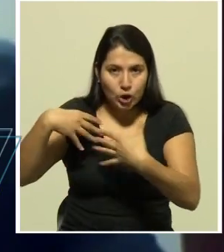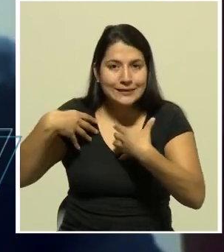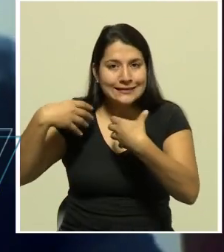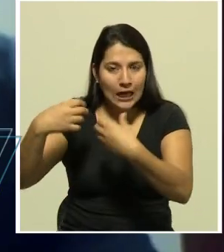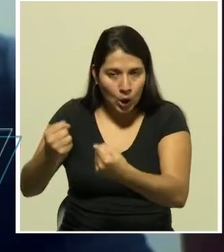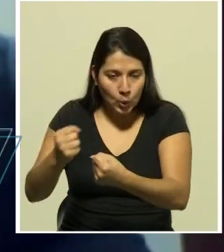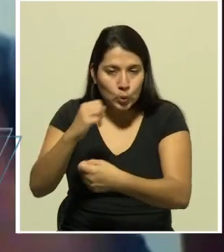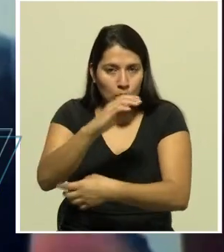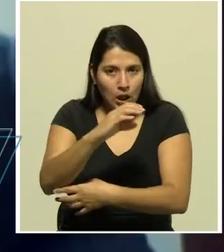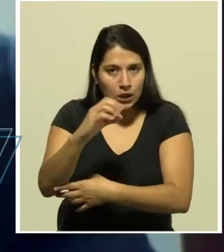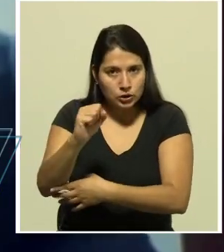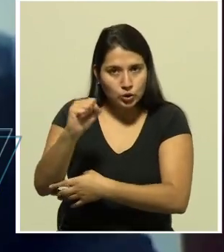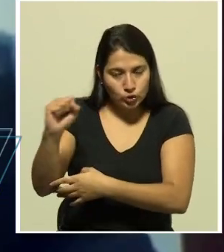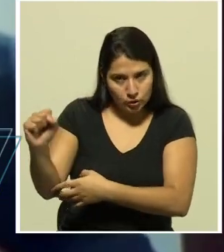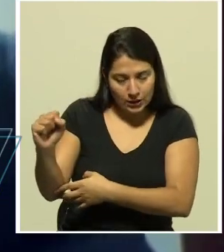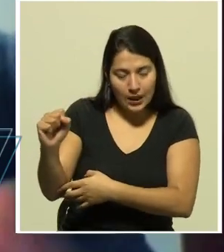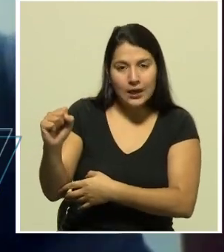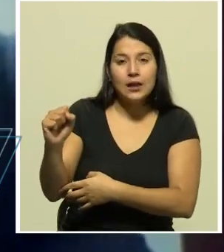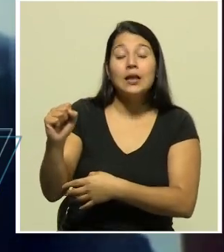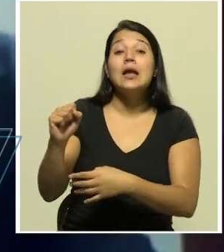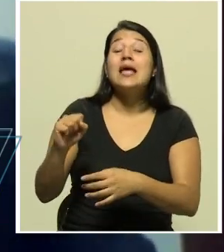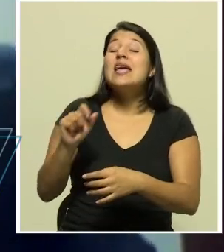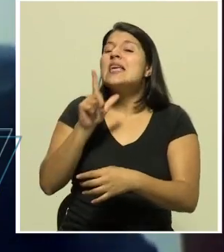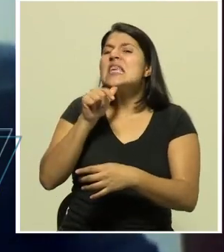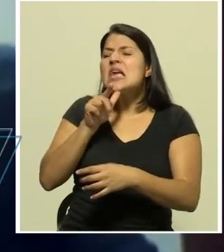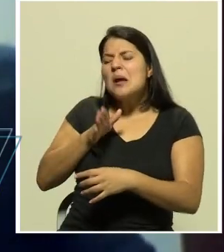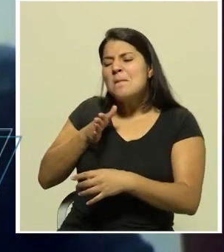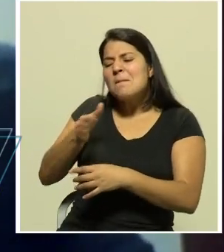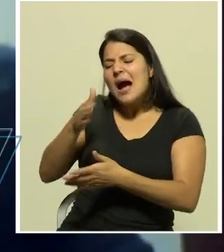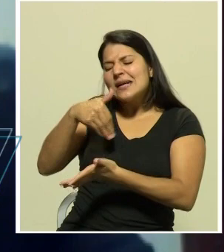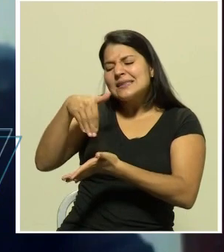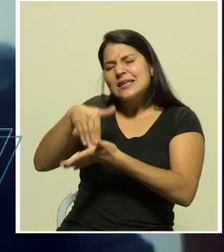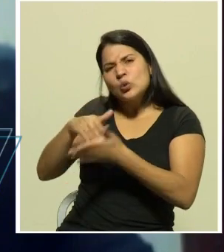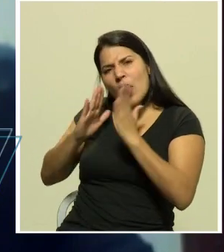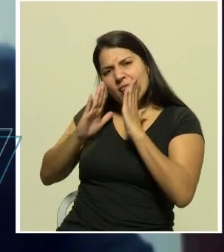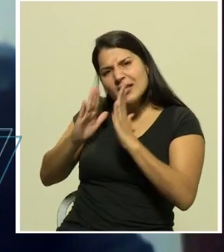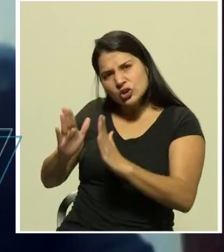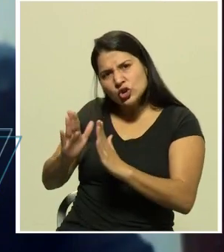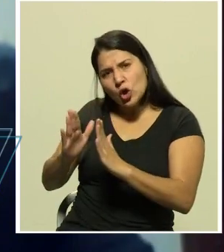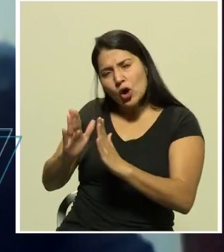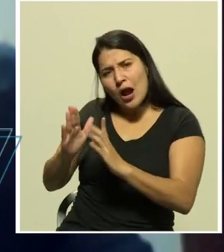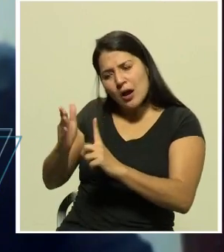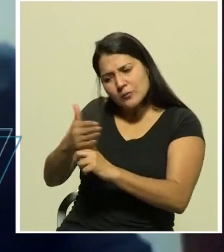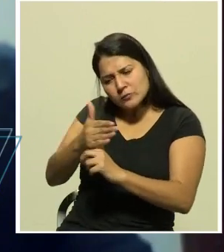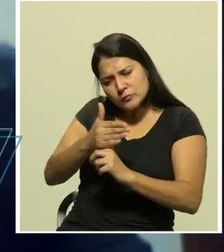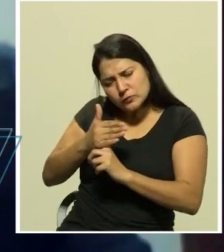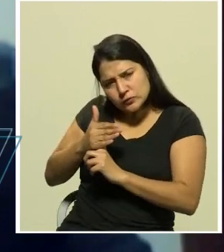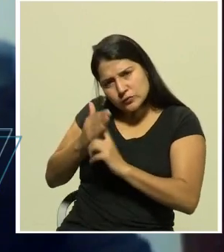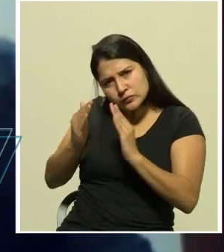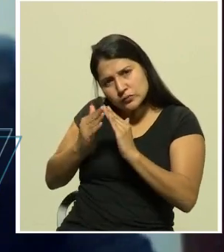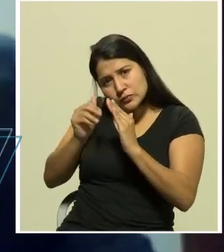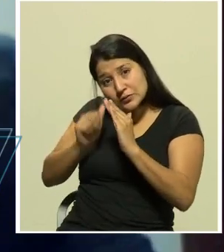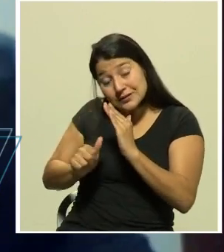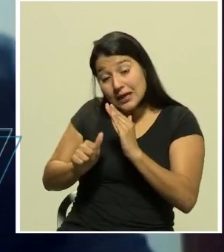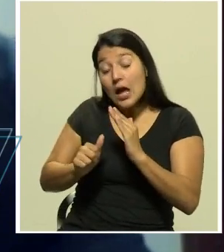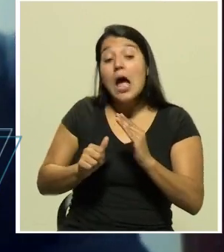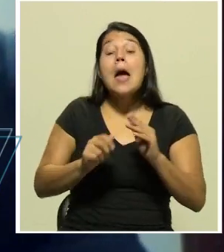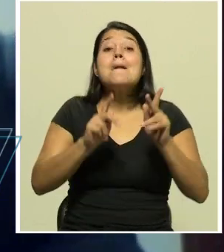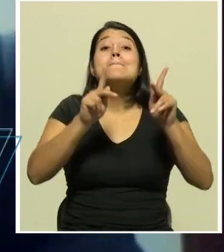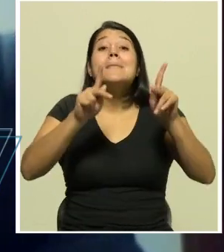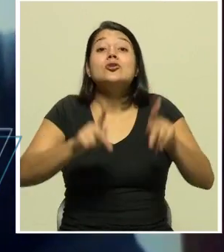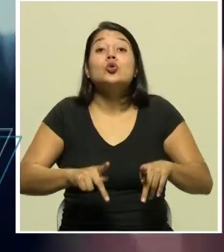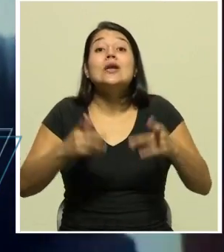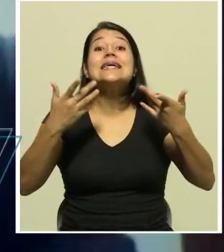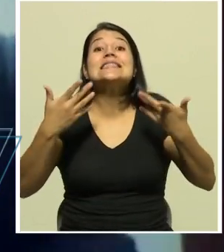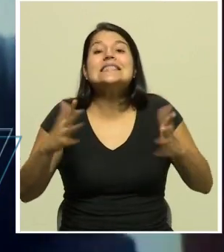casos, o gente que está positiva que ha dado un diagnóstico positivo con el